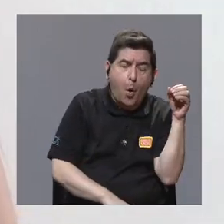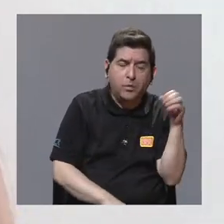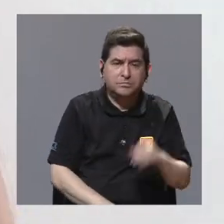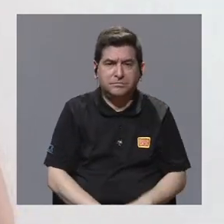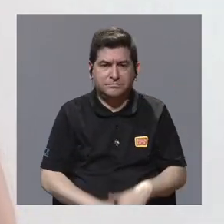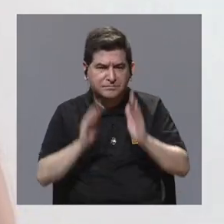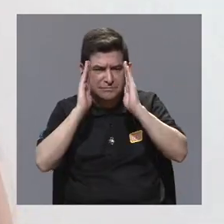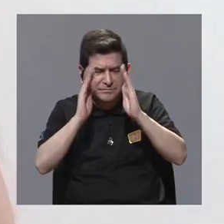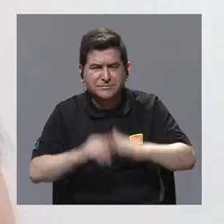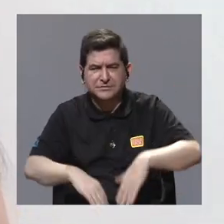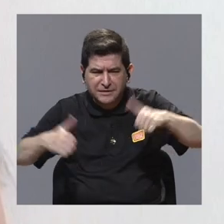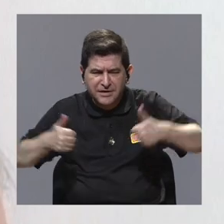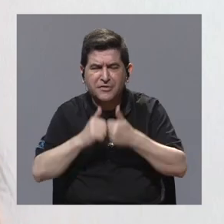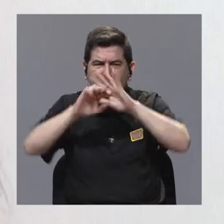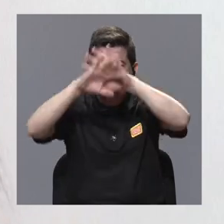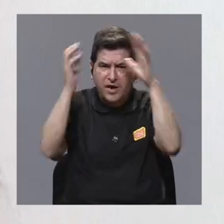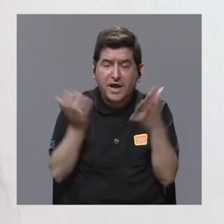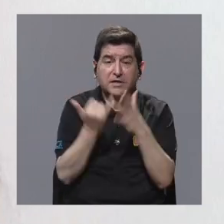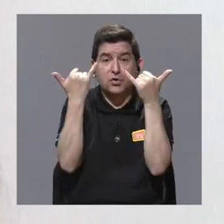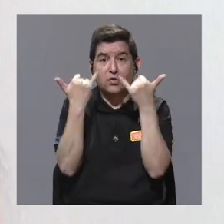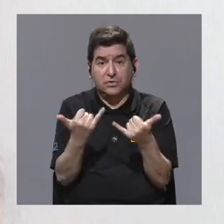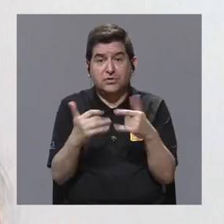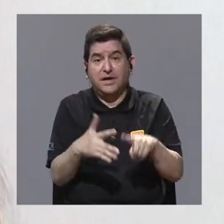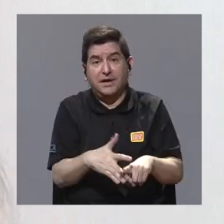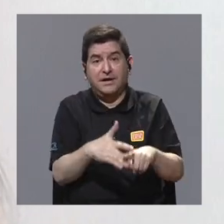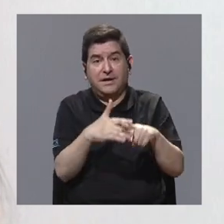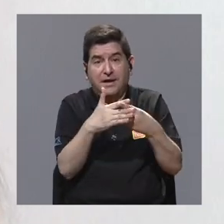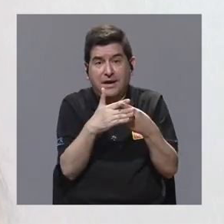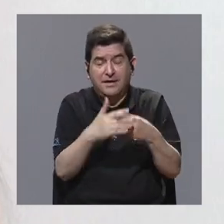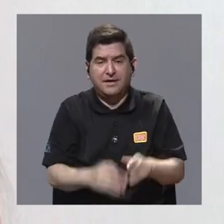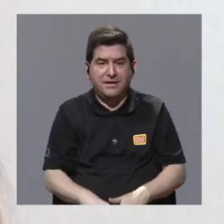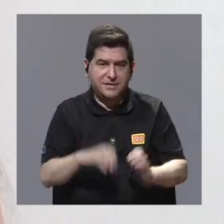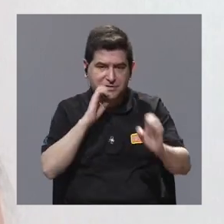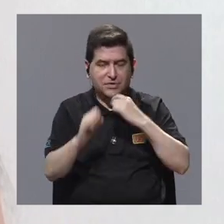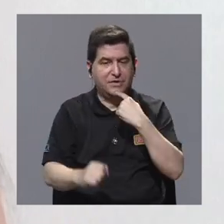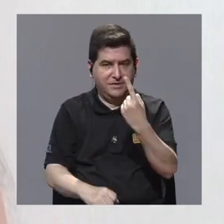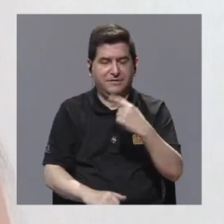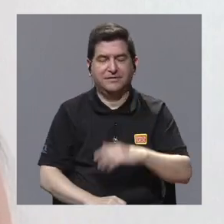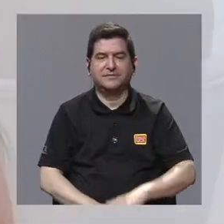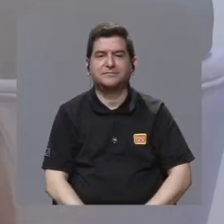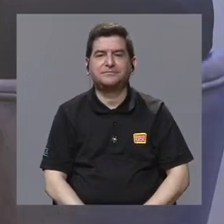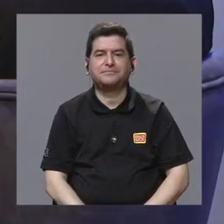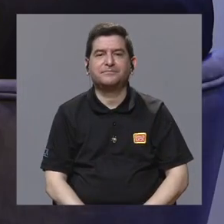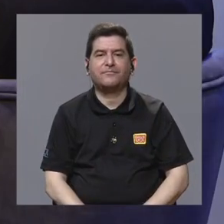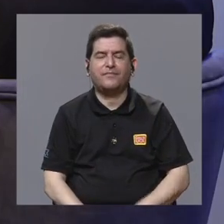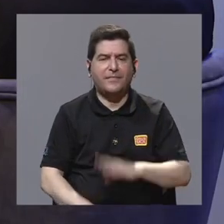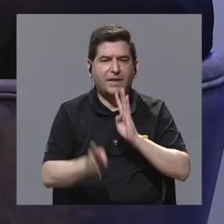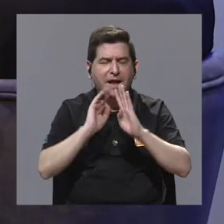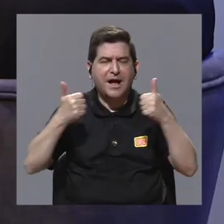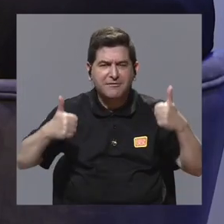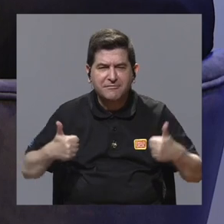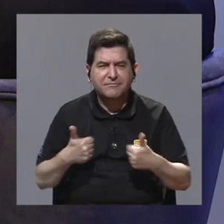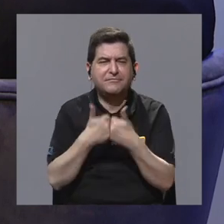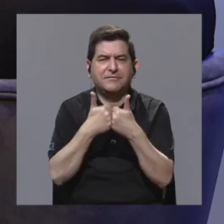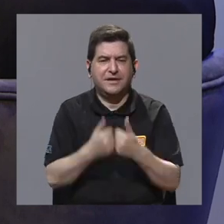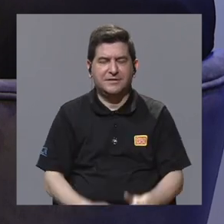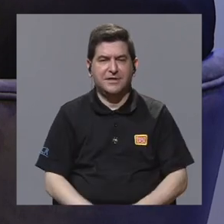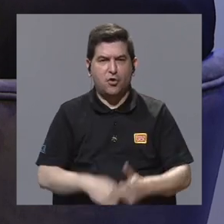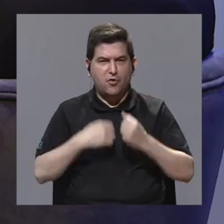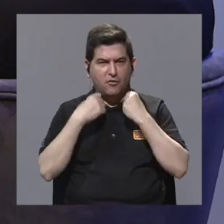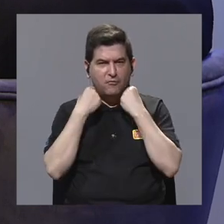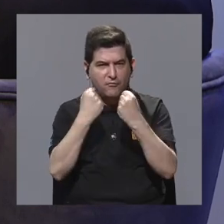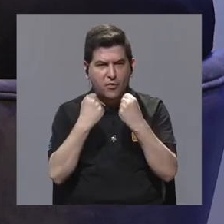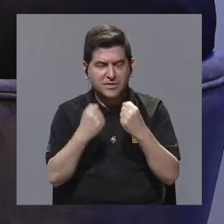o, por supuesto, atender un desafío global, como lo decía al inicio de la entrevista. Hablando de desafíos,